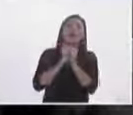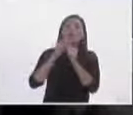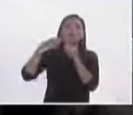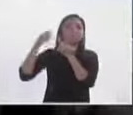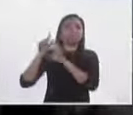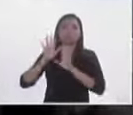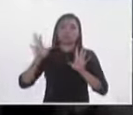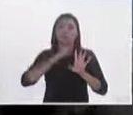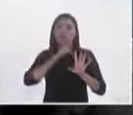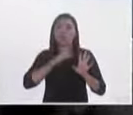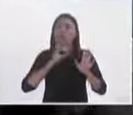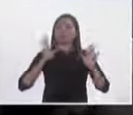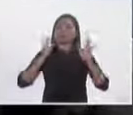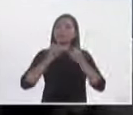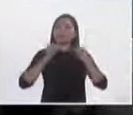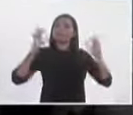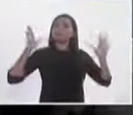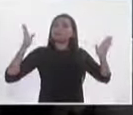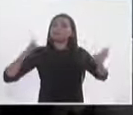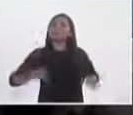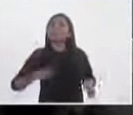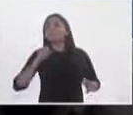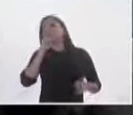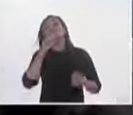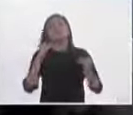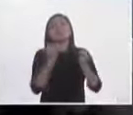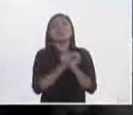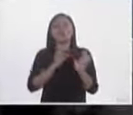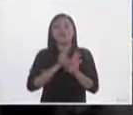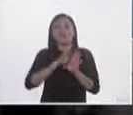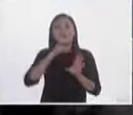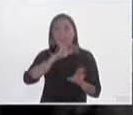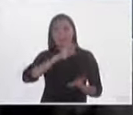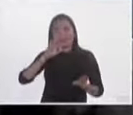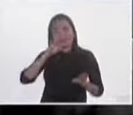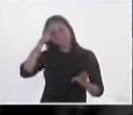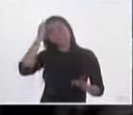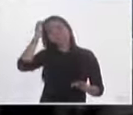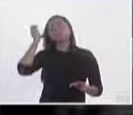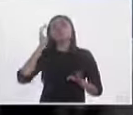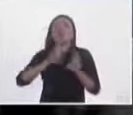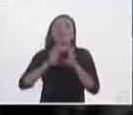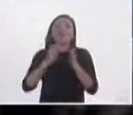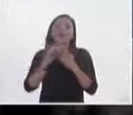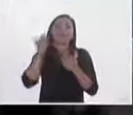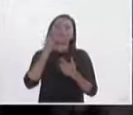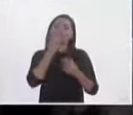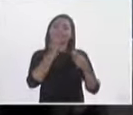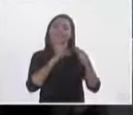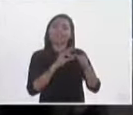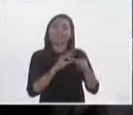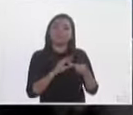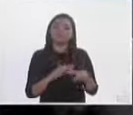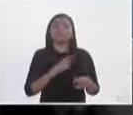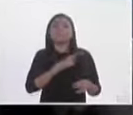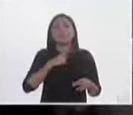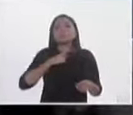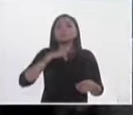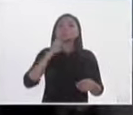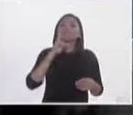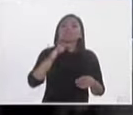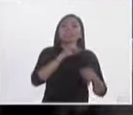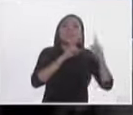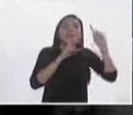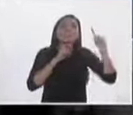siempre es exposto. decir, es luego de que pasa, no es antes, no se puede adivinar antes. Por eso yo me refería al principio. Vamos a tener que ver cuál es su